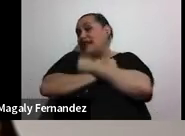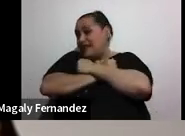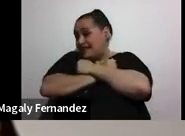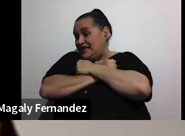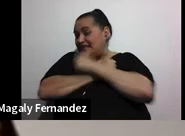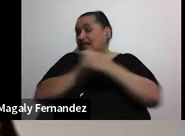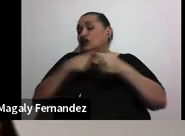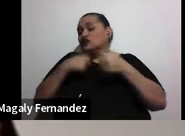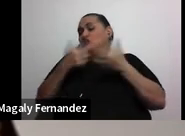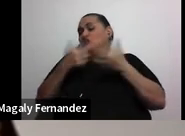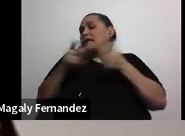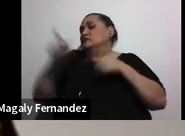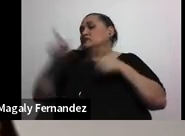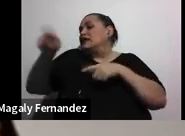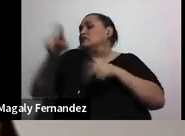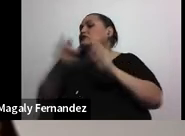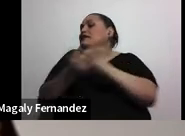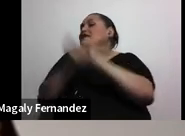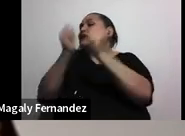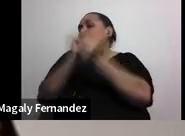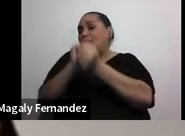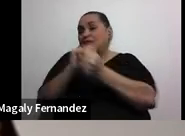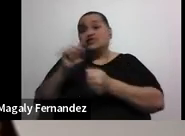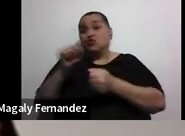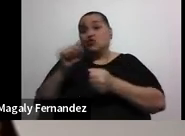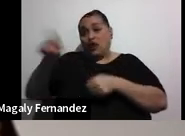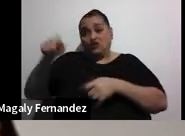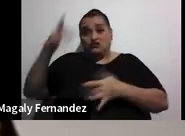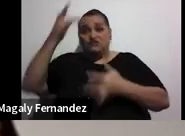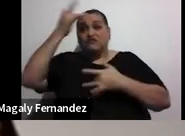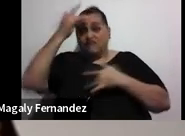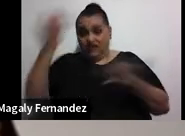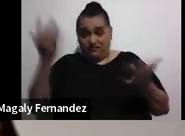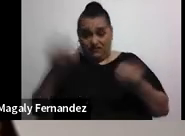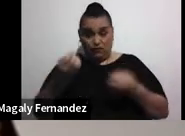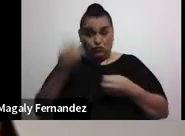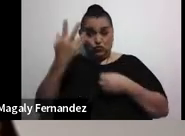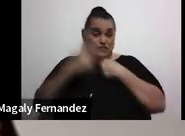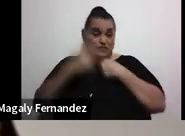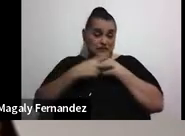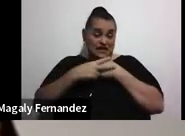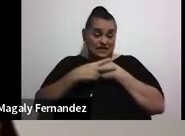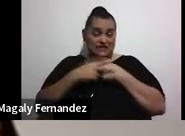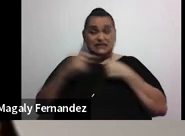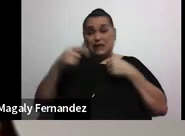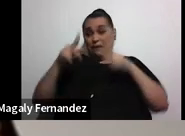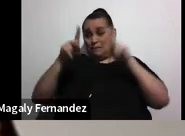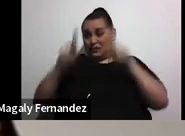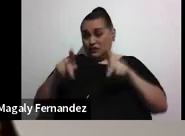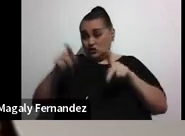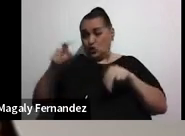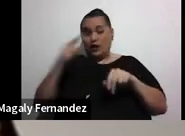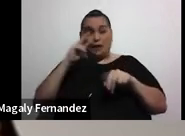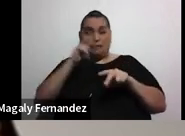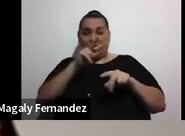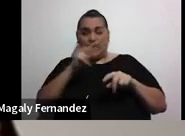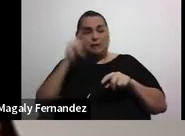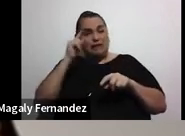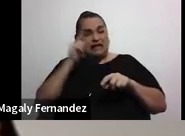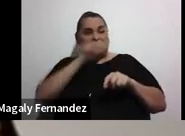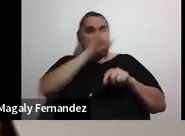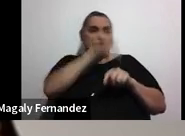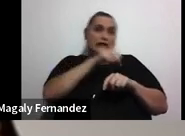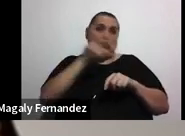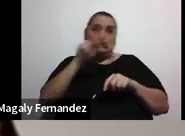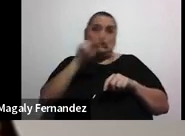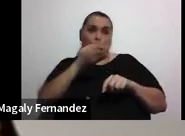cambien porque si no se van a enfermar muchas veces cuando tenemos una persona así en esta contemplación ambivalente uno se siente a hablar con ellas